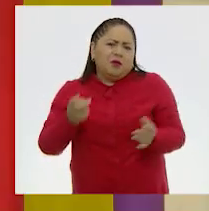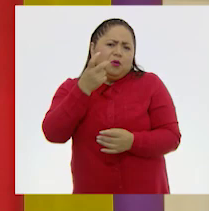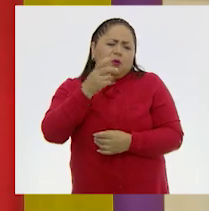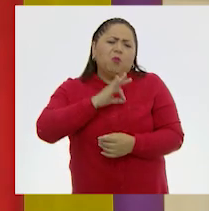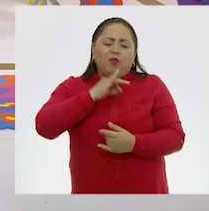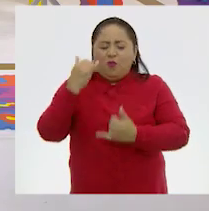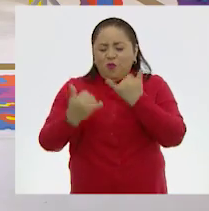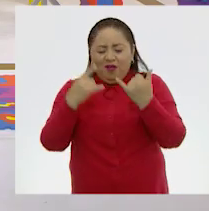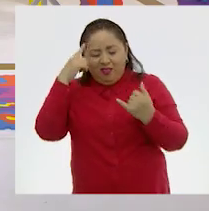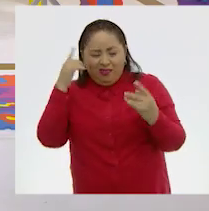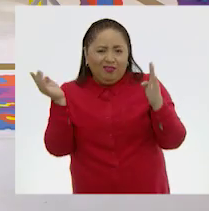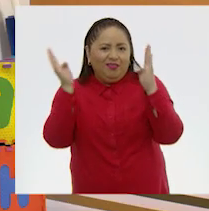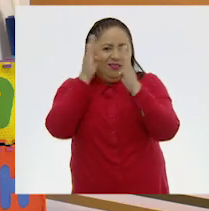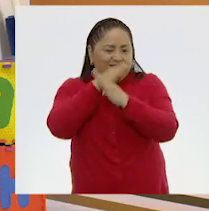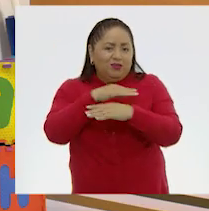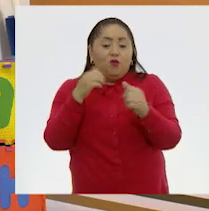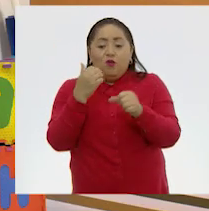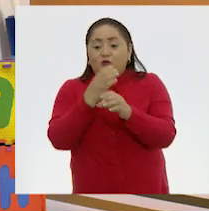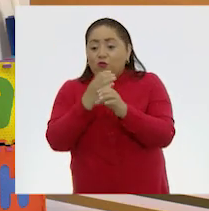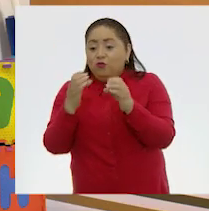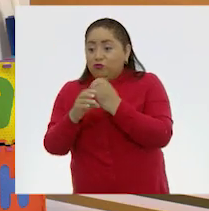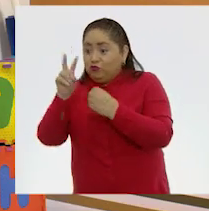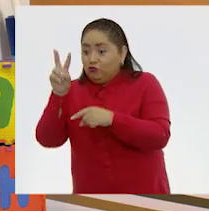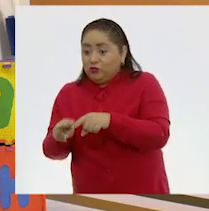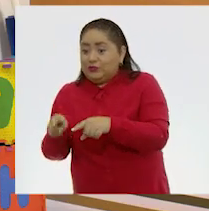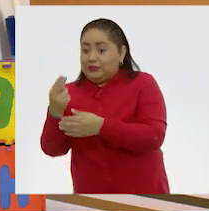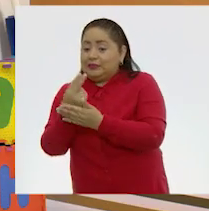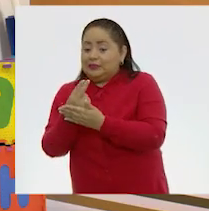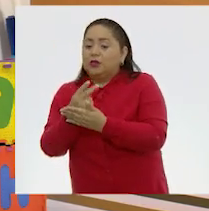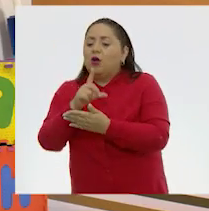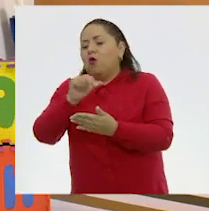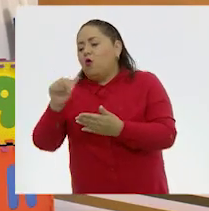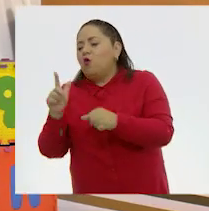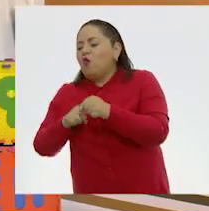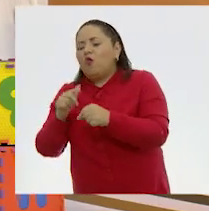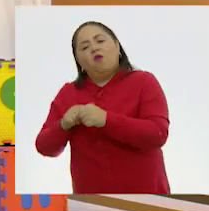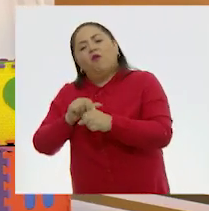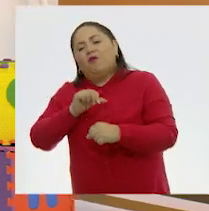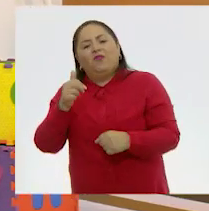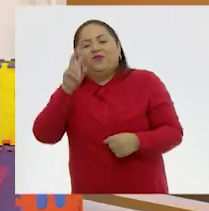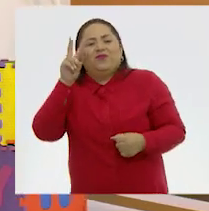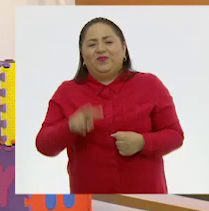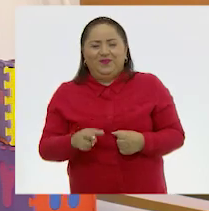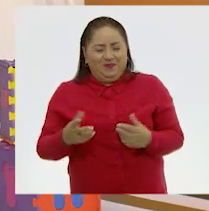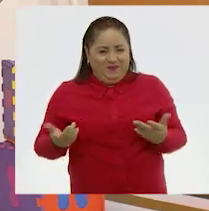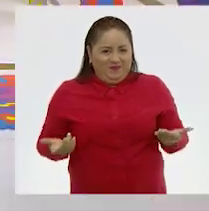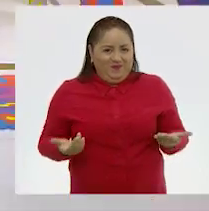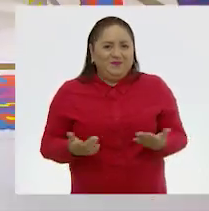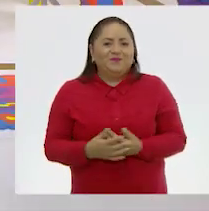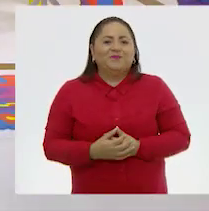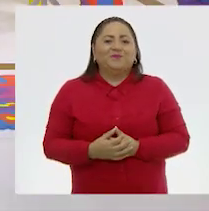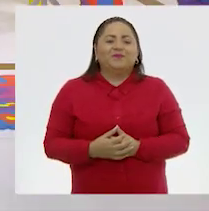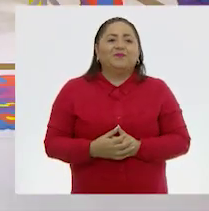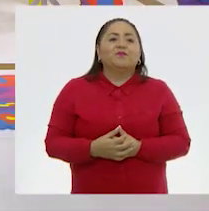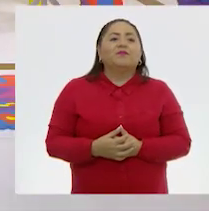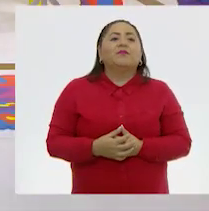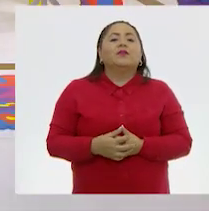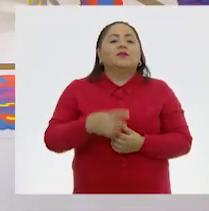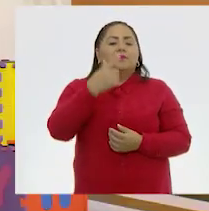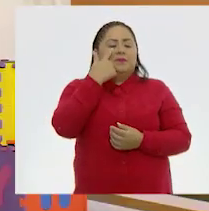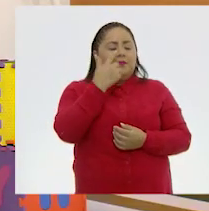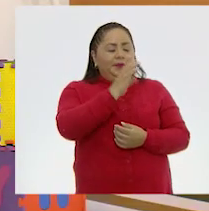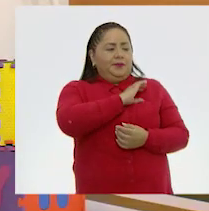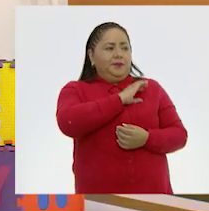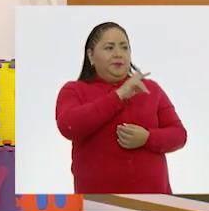ahí puedes jugar como tú quieras, con cosas de la realidad y con cosas que no son de la realidad. No la realidad. Mi querido